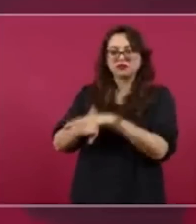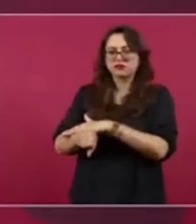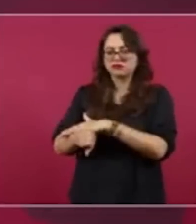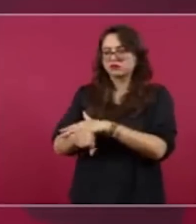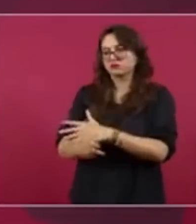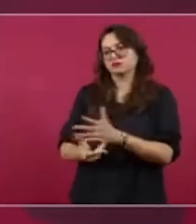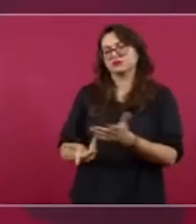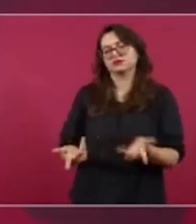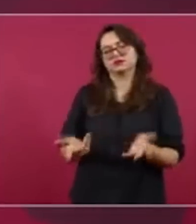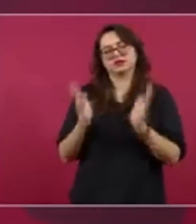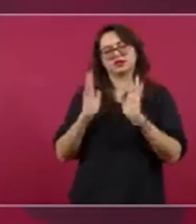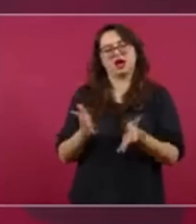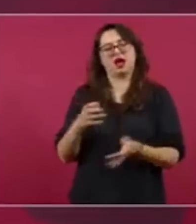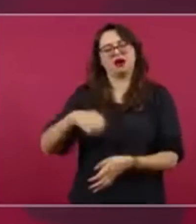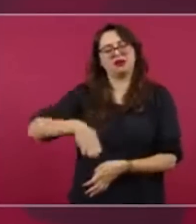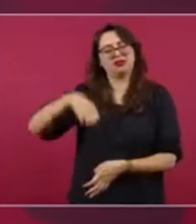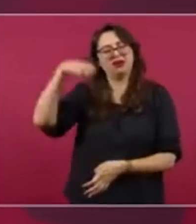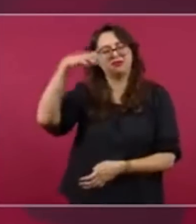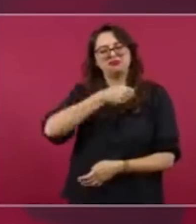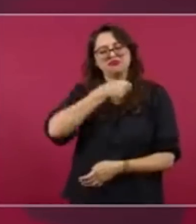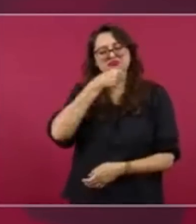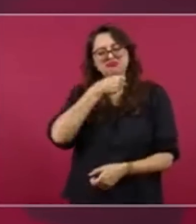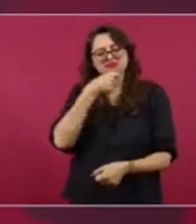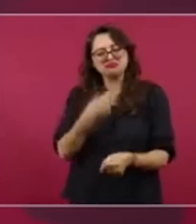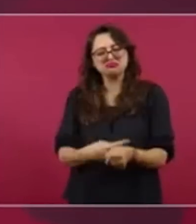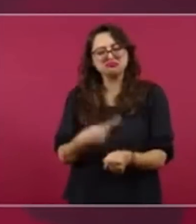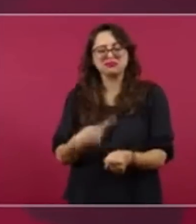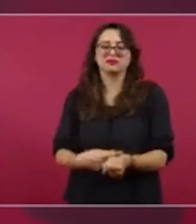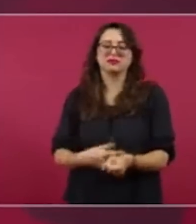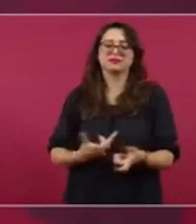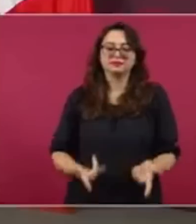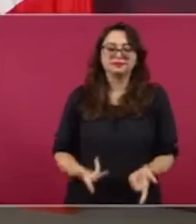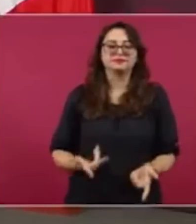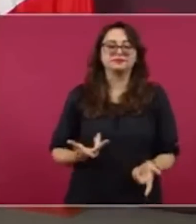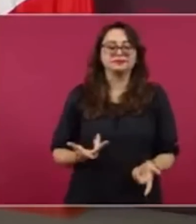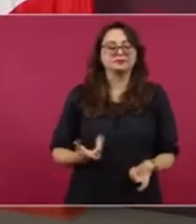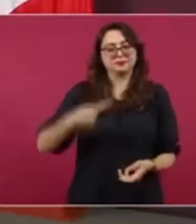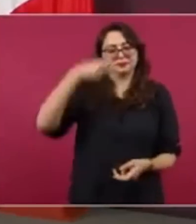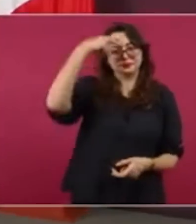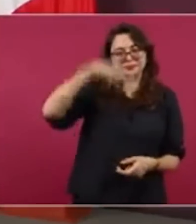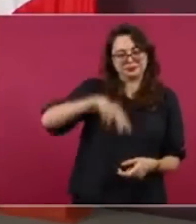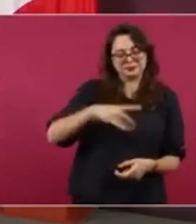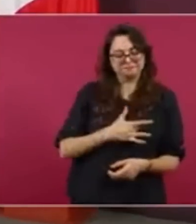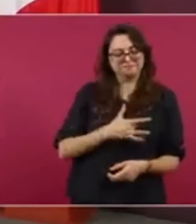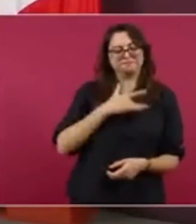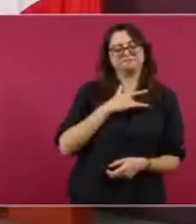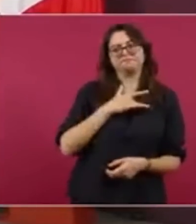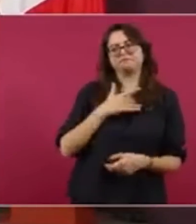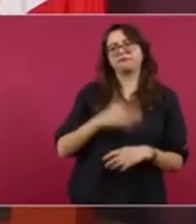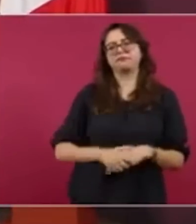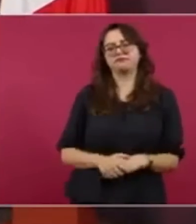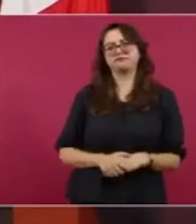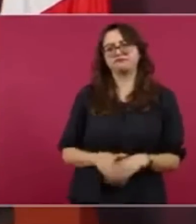viviera sus últimos